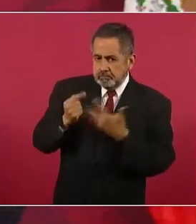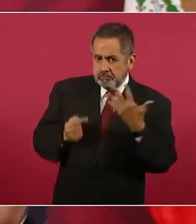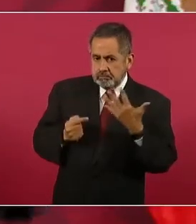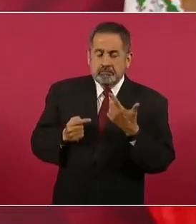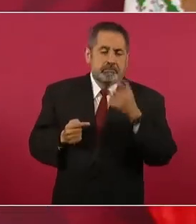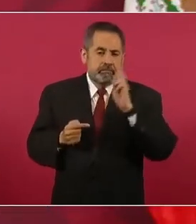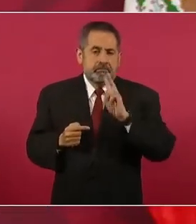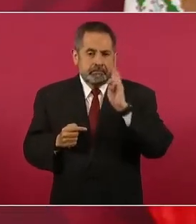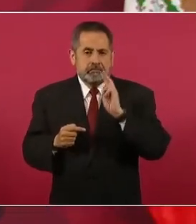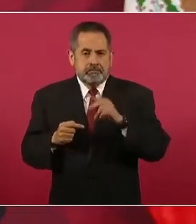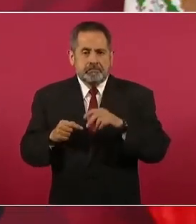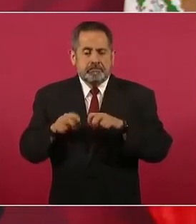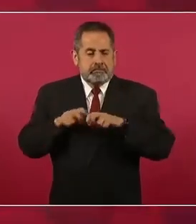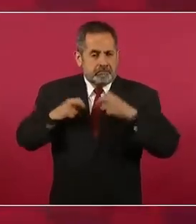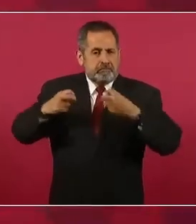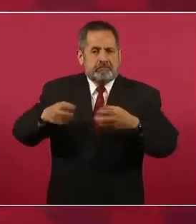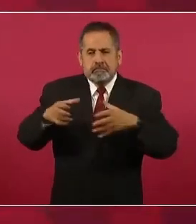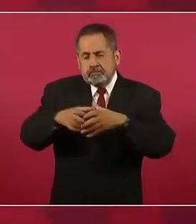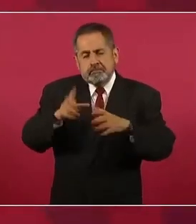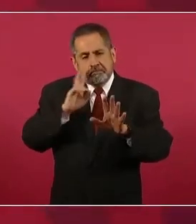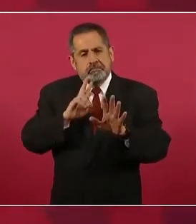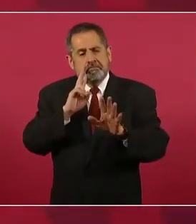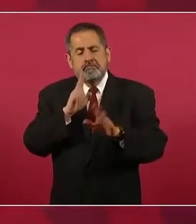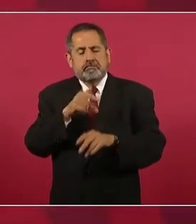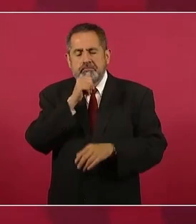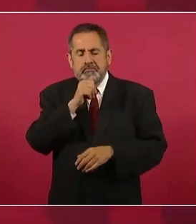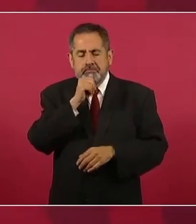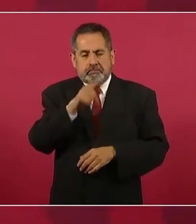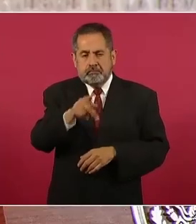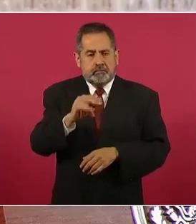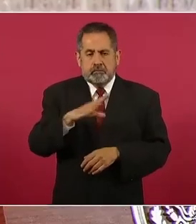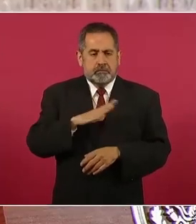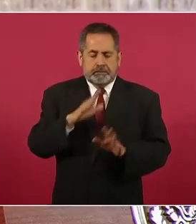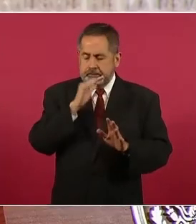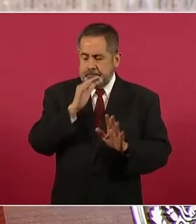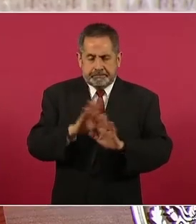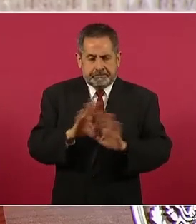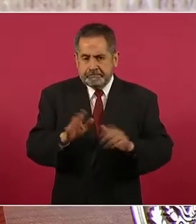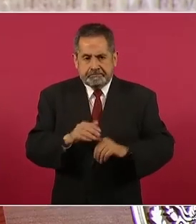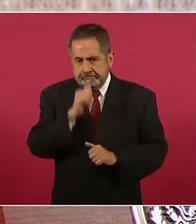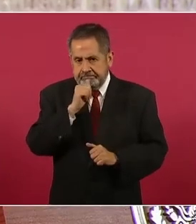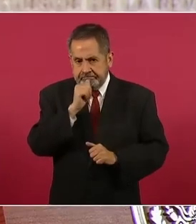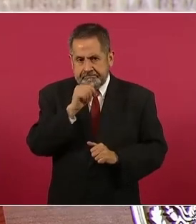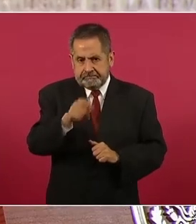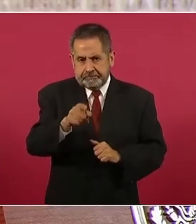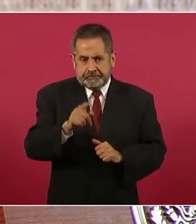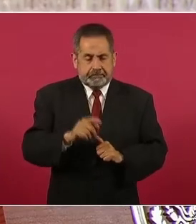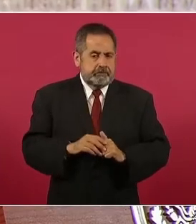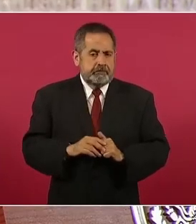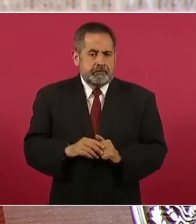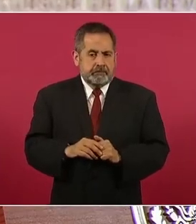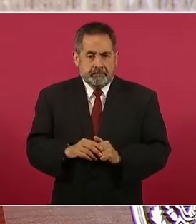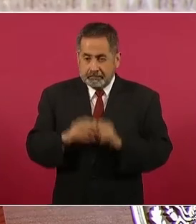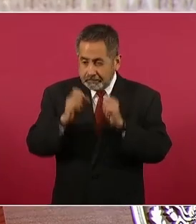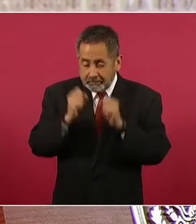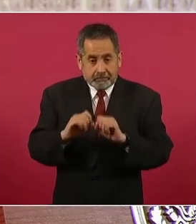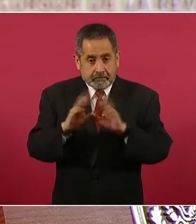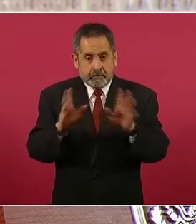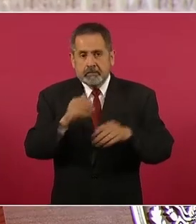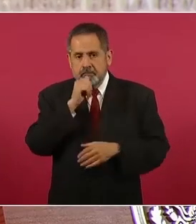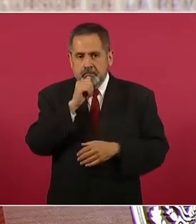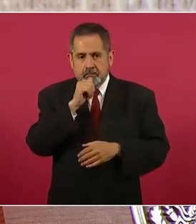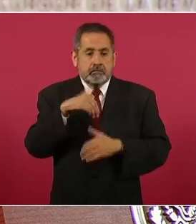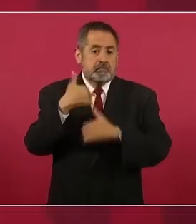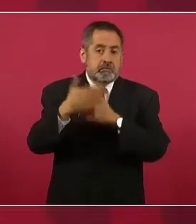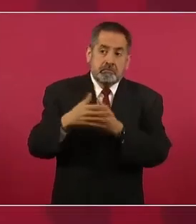Y tenemos también nosotros elementos. Pero no hay nada en firme. Cuando